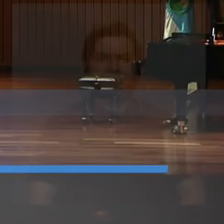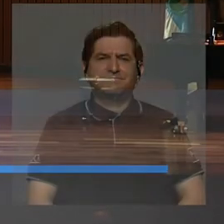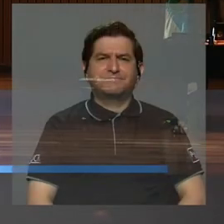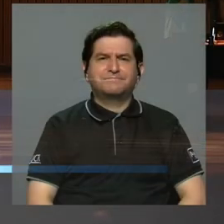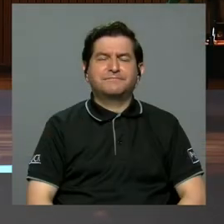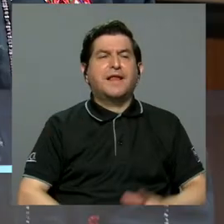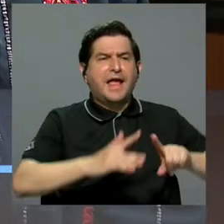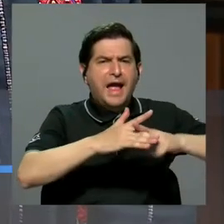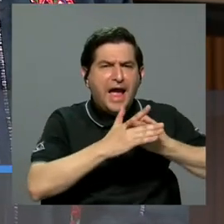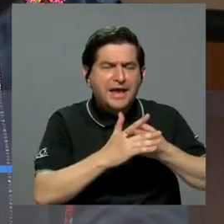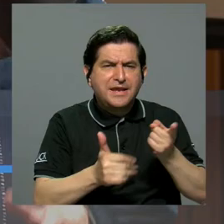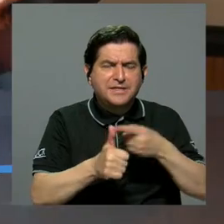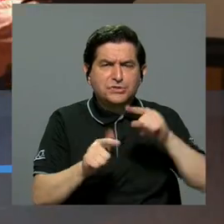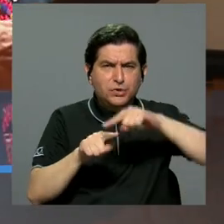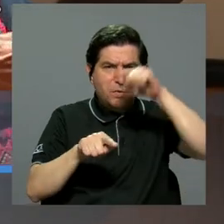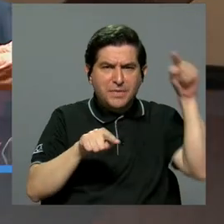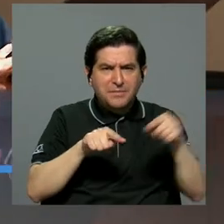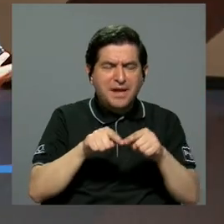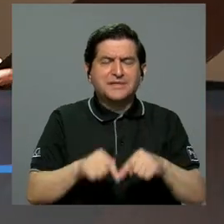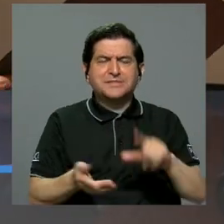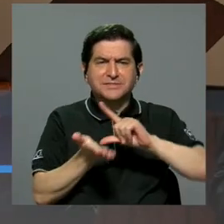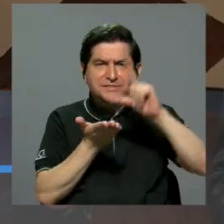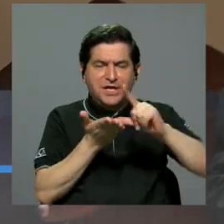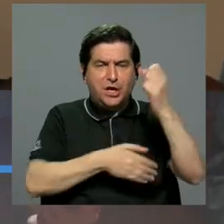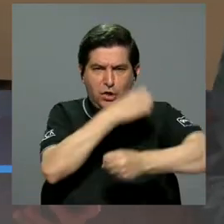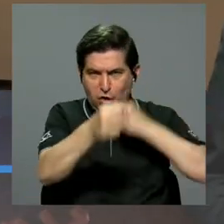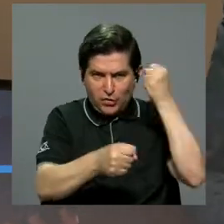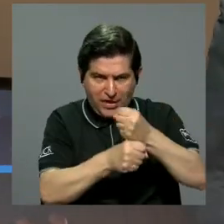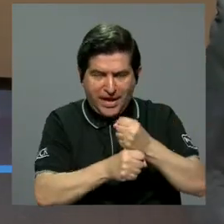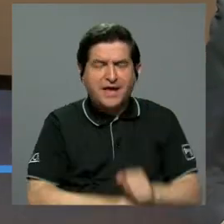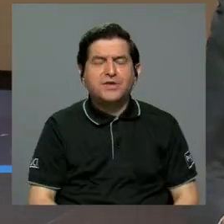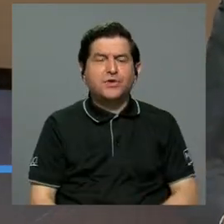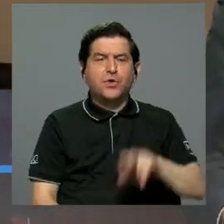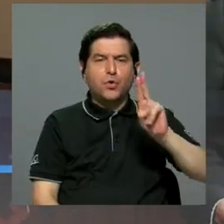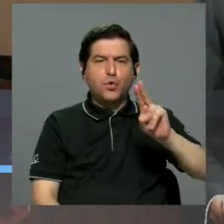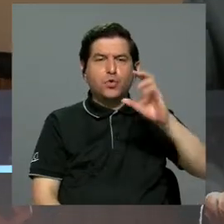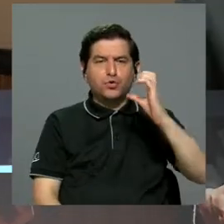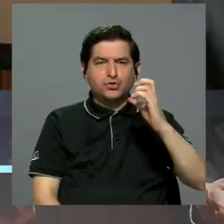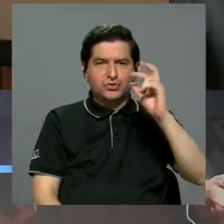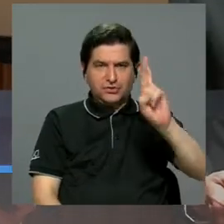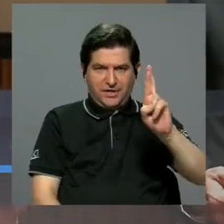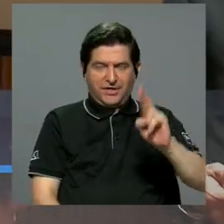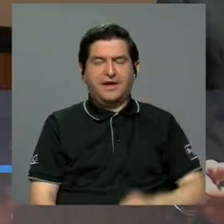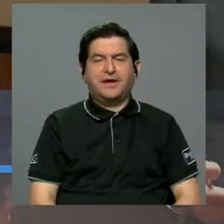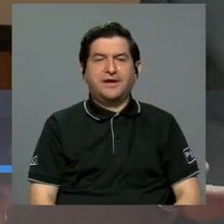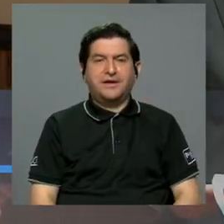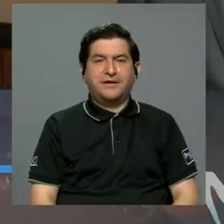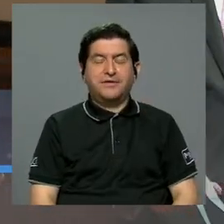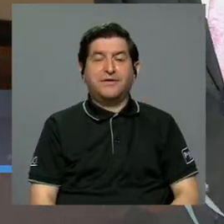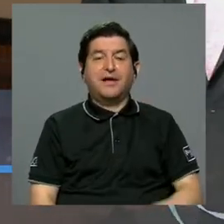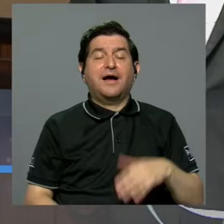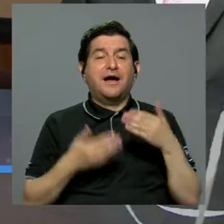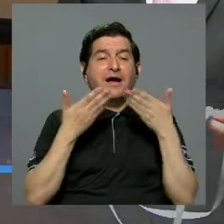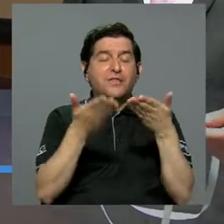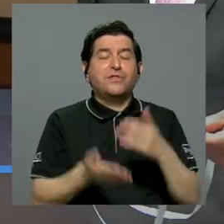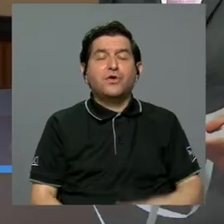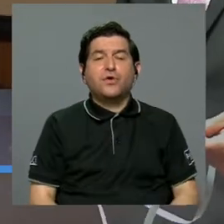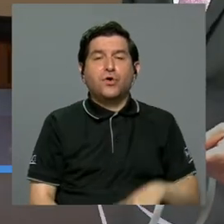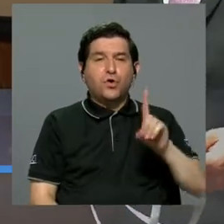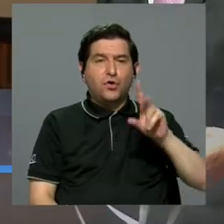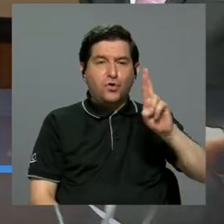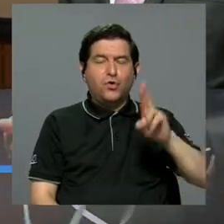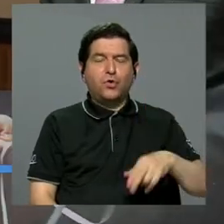A inicios del primer ciclo lectivo de este año, la Universidad de Costa Rica llevó a cabo la entrega del